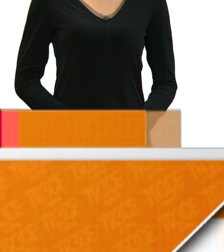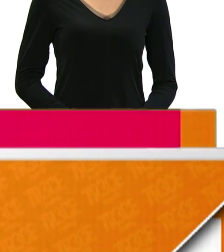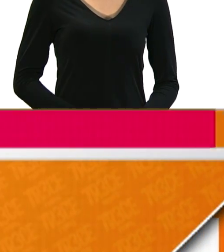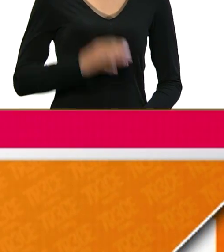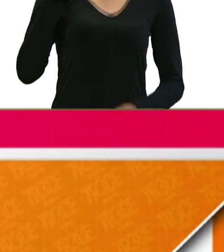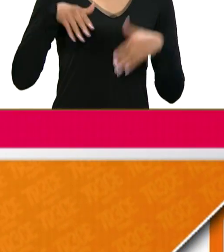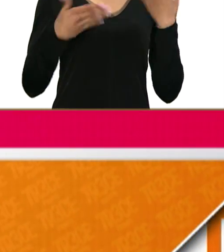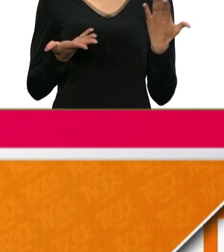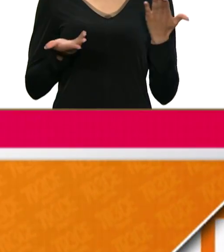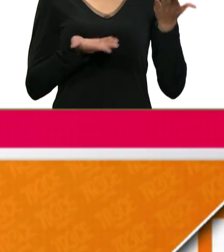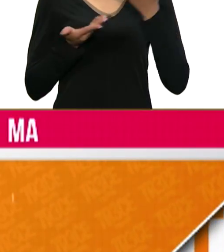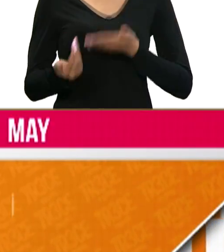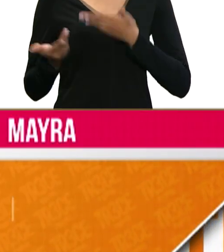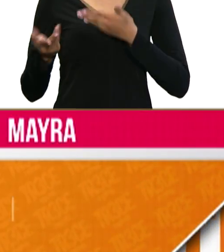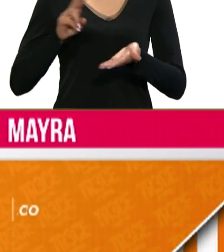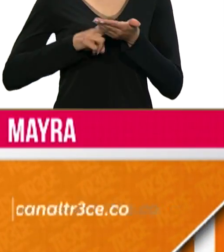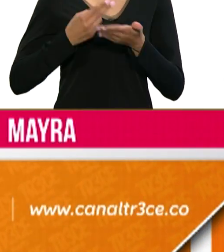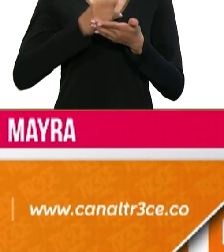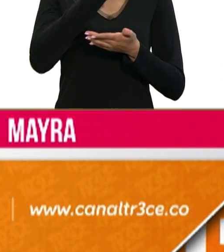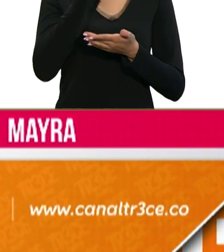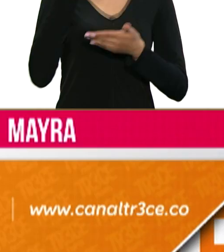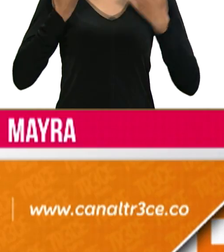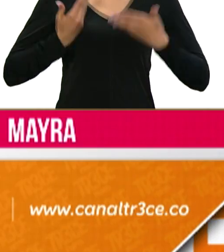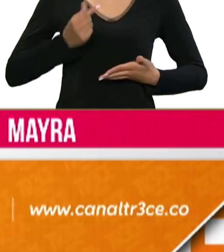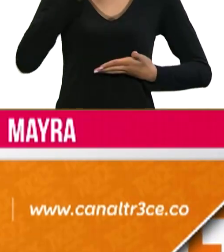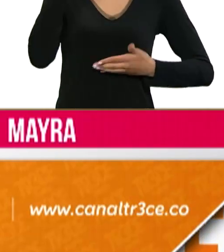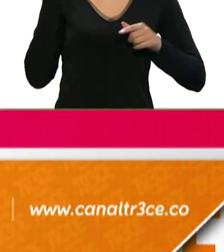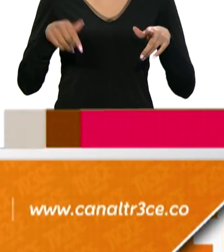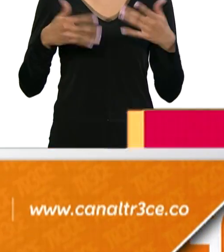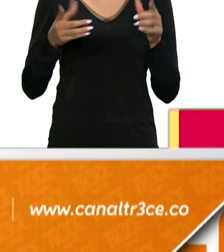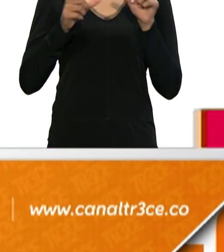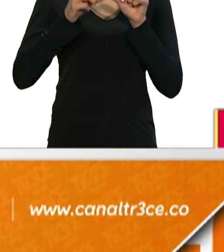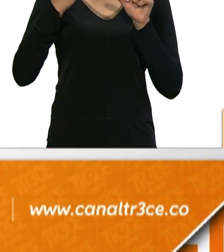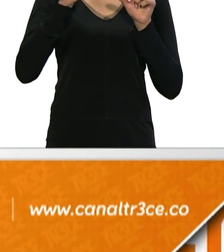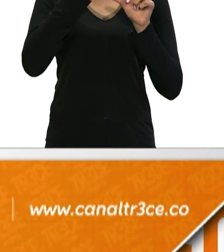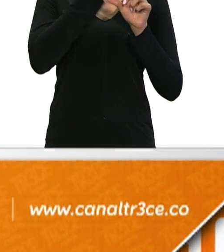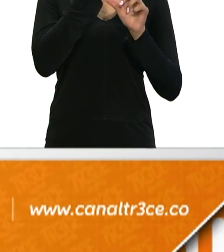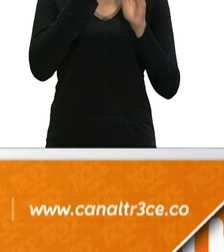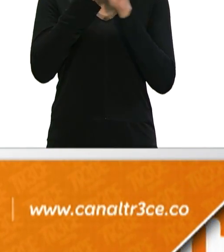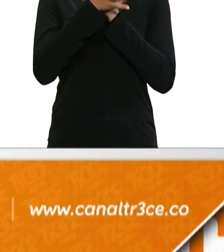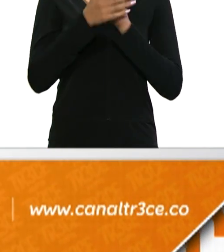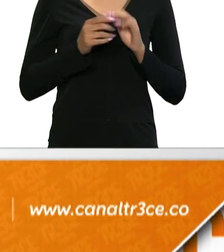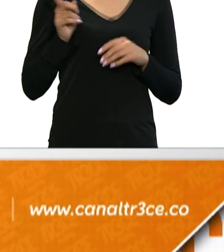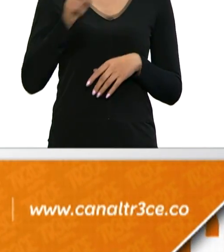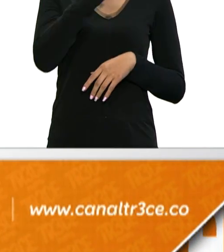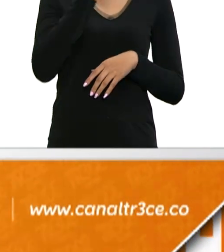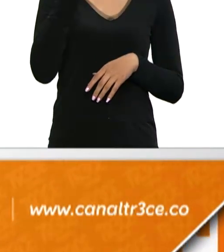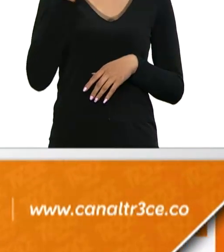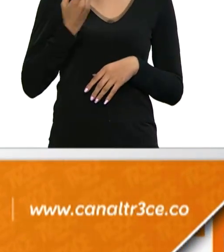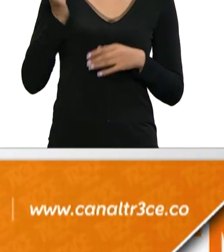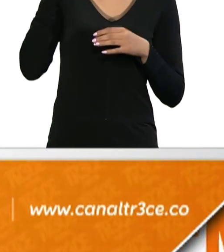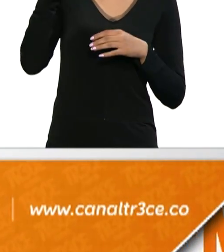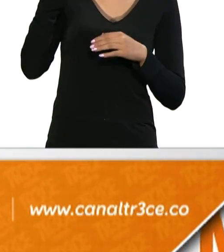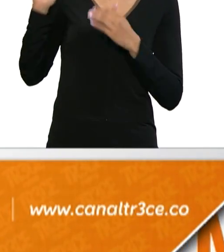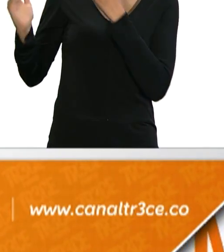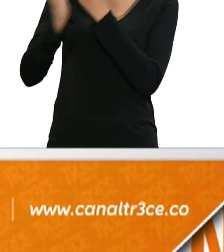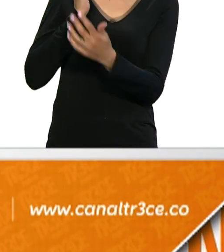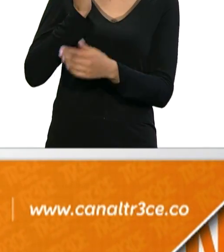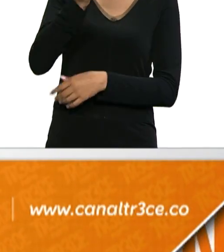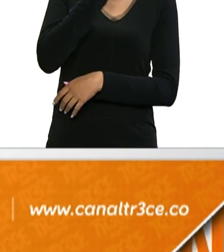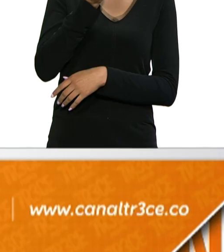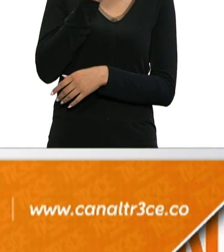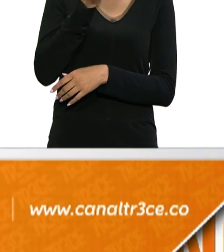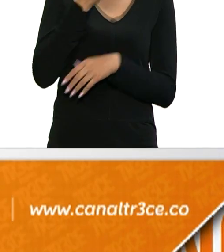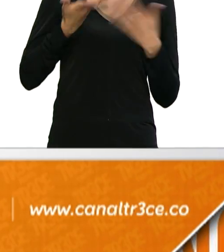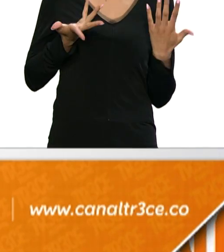¿Qué más? Bienvenidos, ella es Mayra, yo soy López y estas las noticias en 13 News. Si Mayra me quiere invitar a cenar,